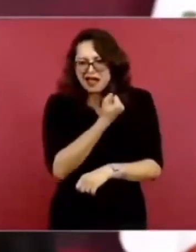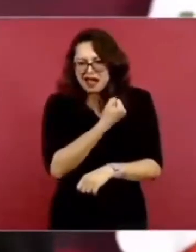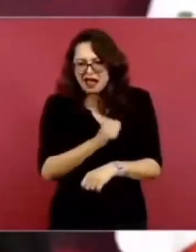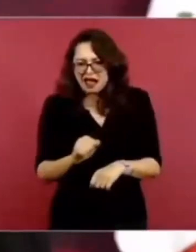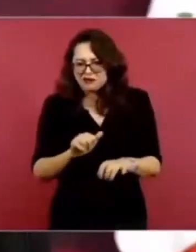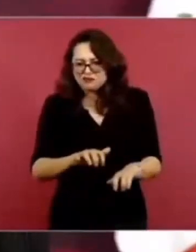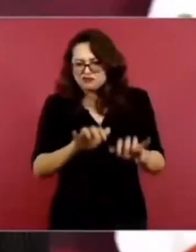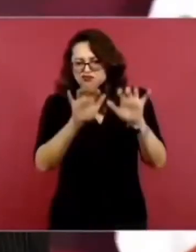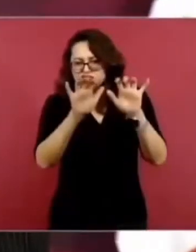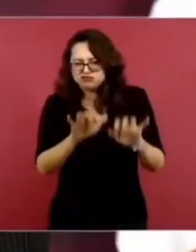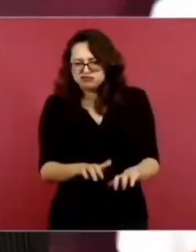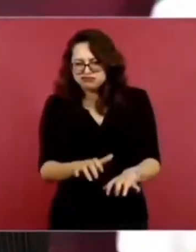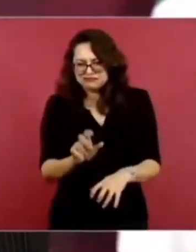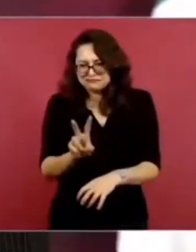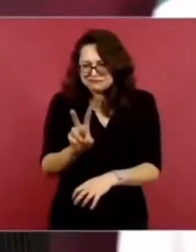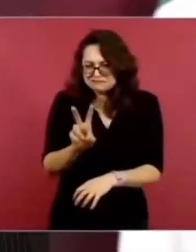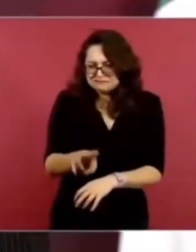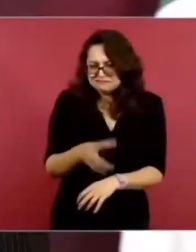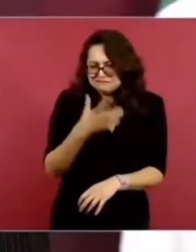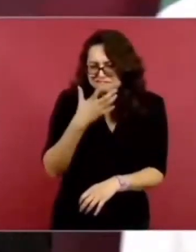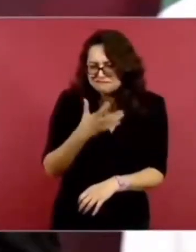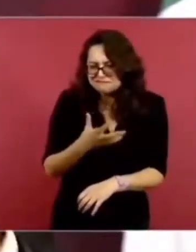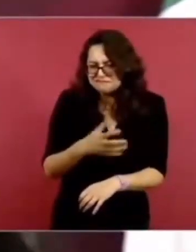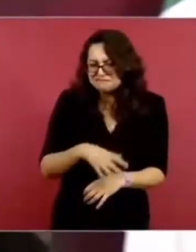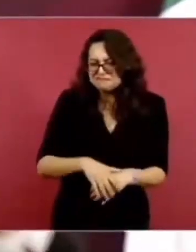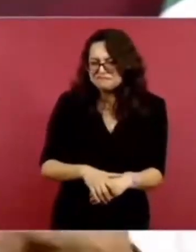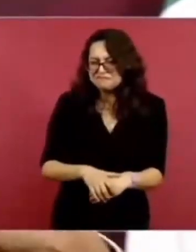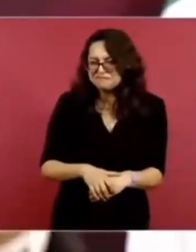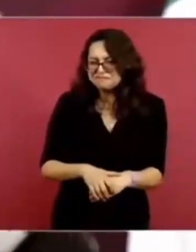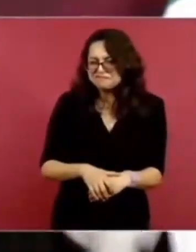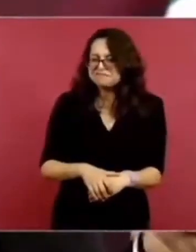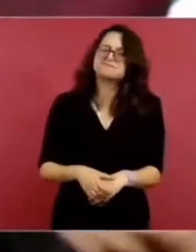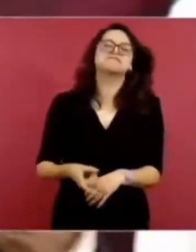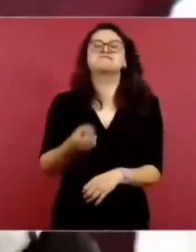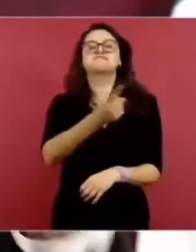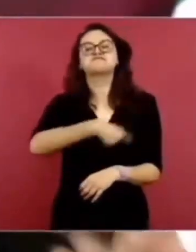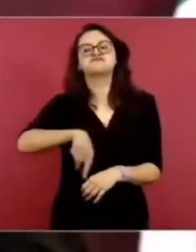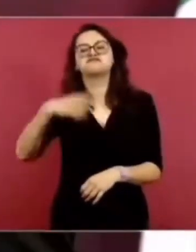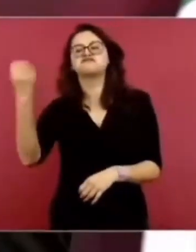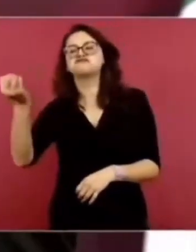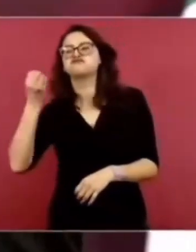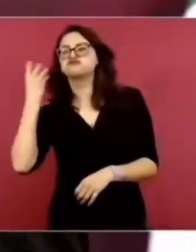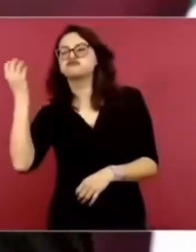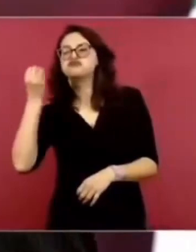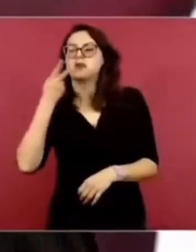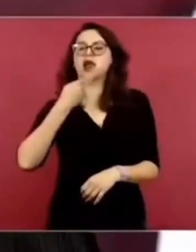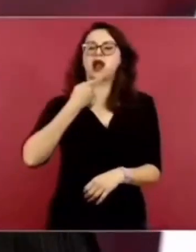buenos expositores.